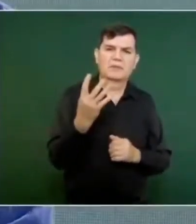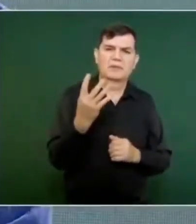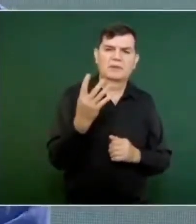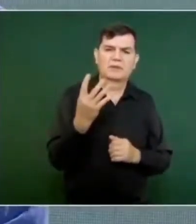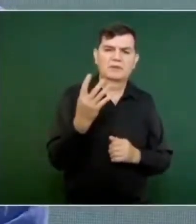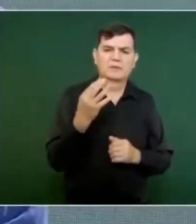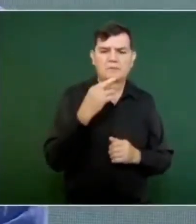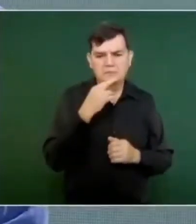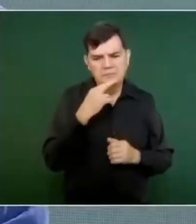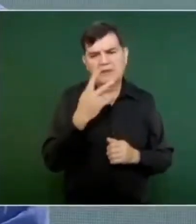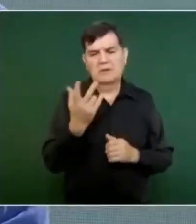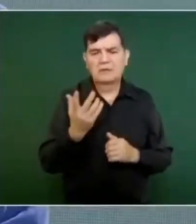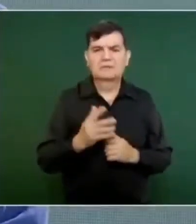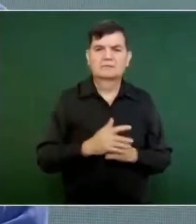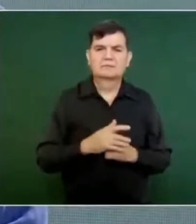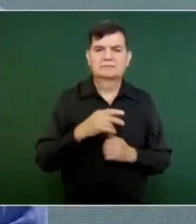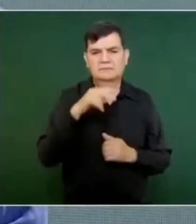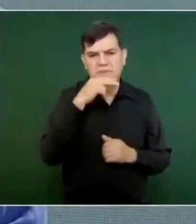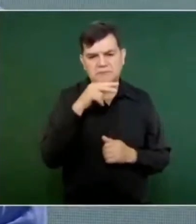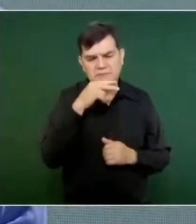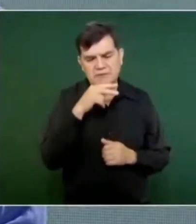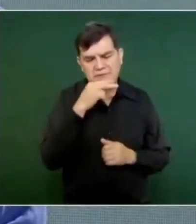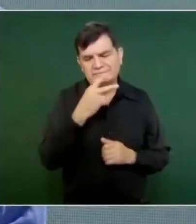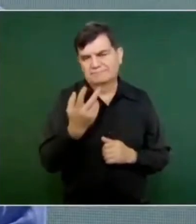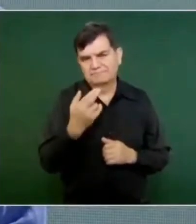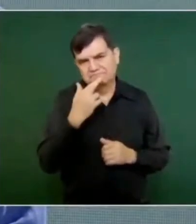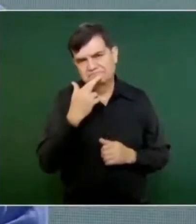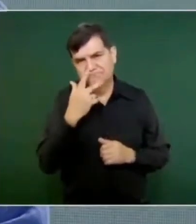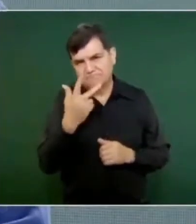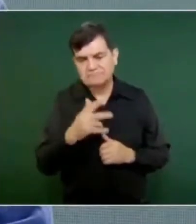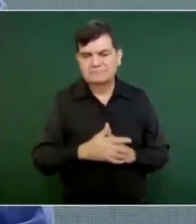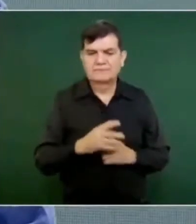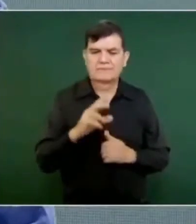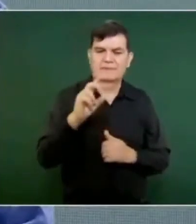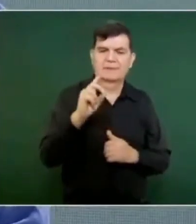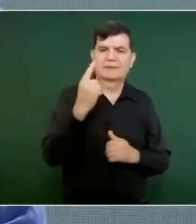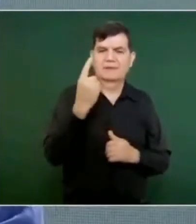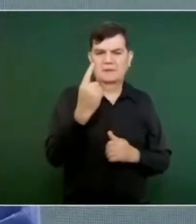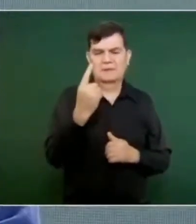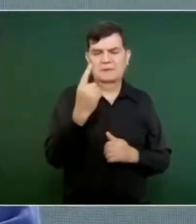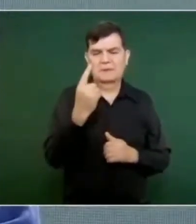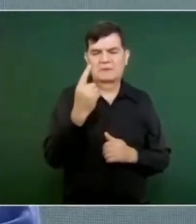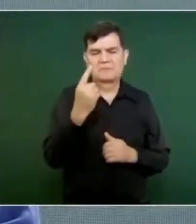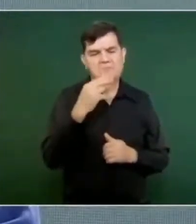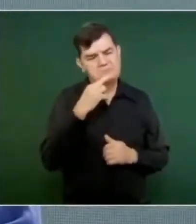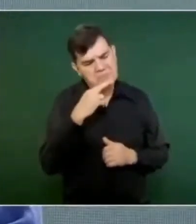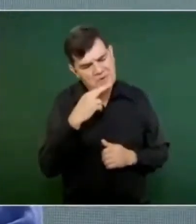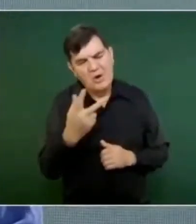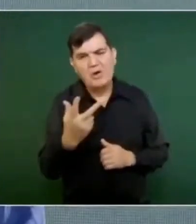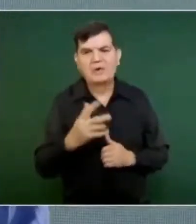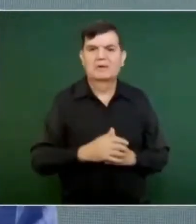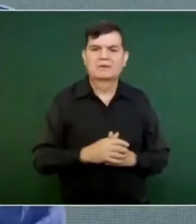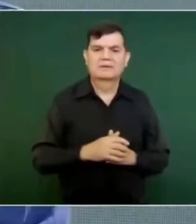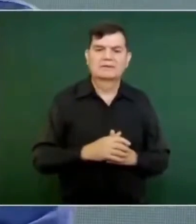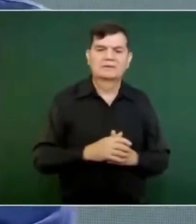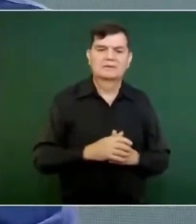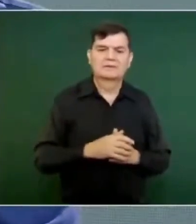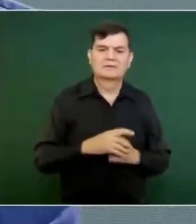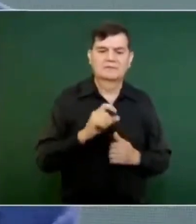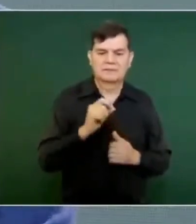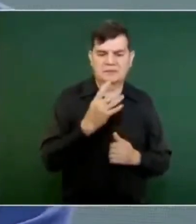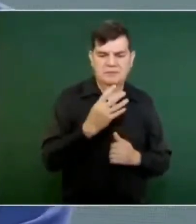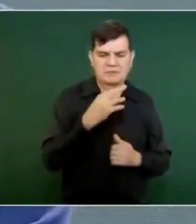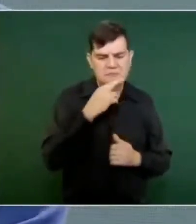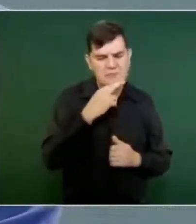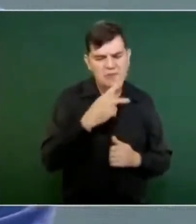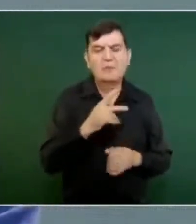mejor, la Navidad, el 31 mejor. Cuando les digo que el 24 va a